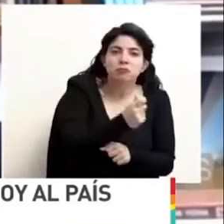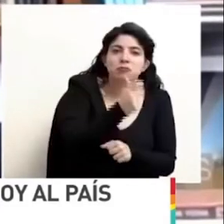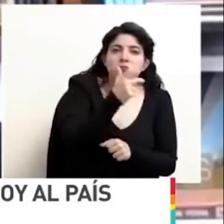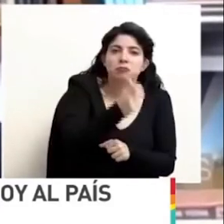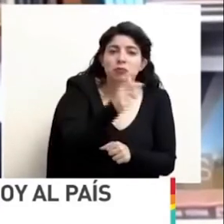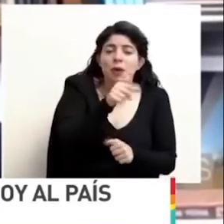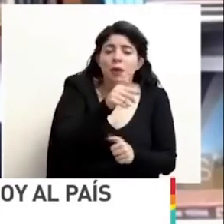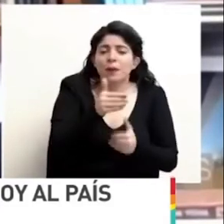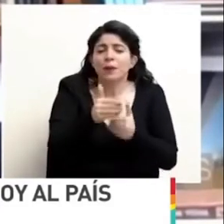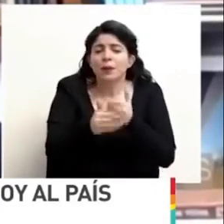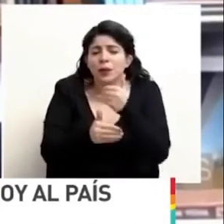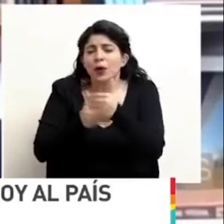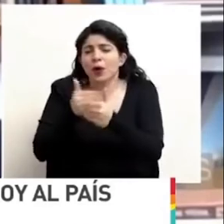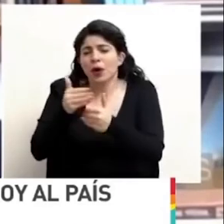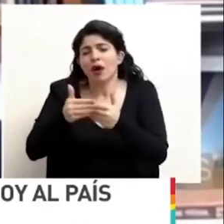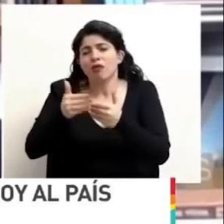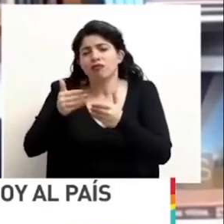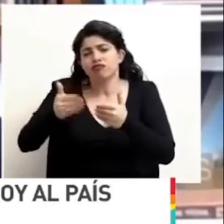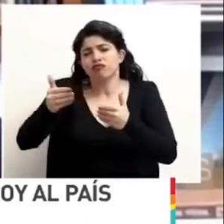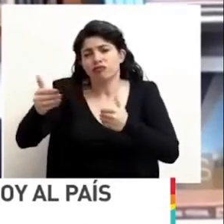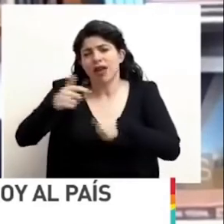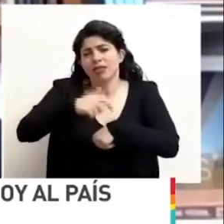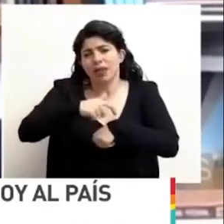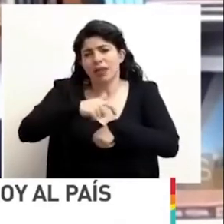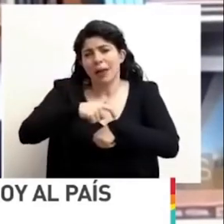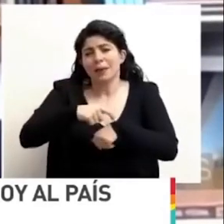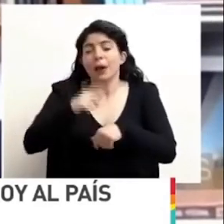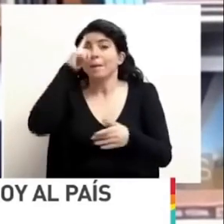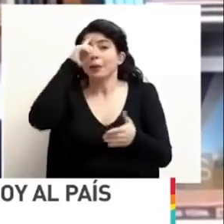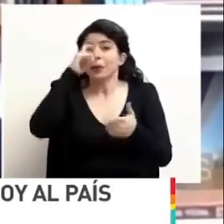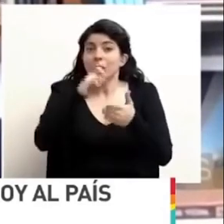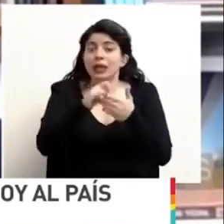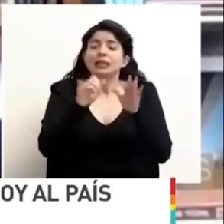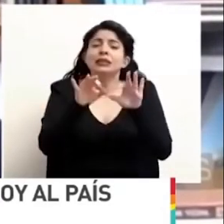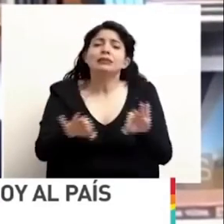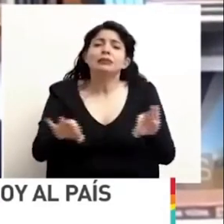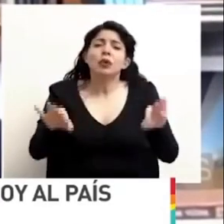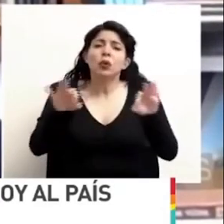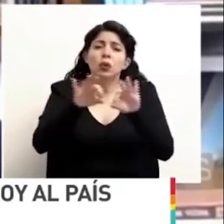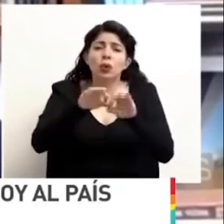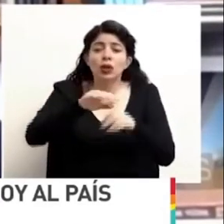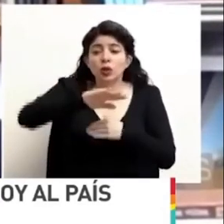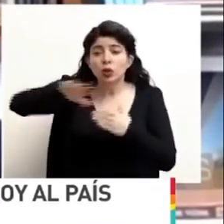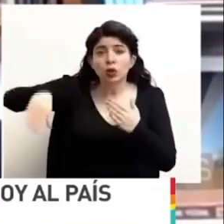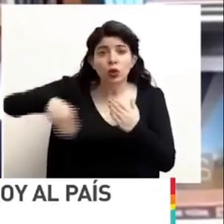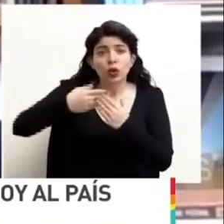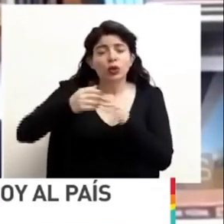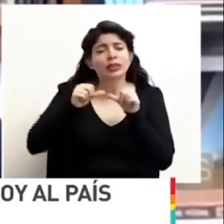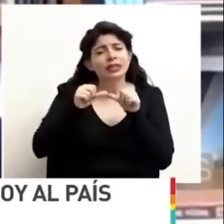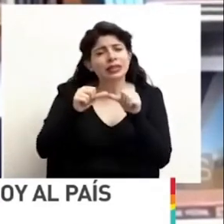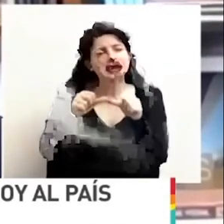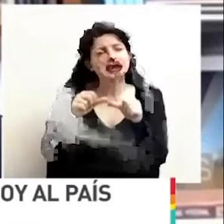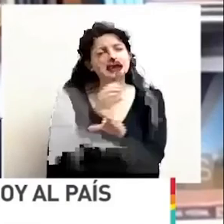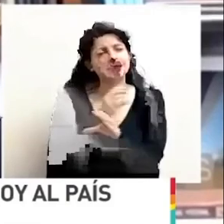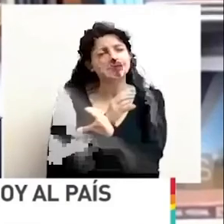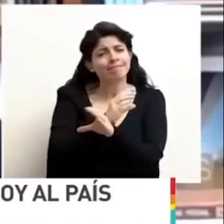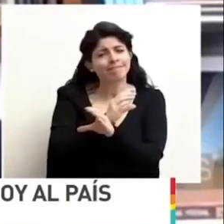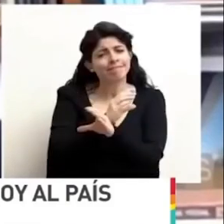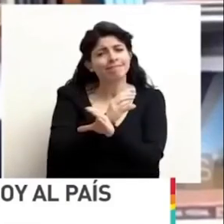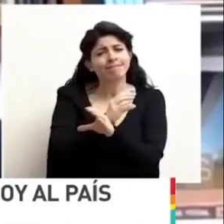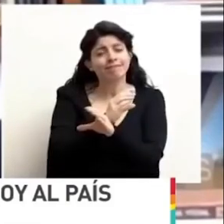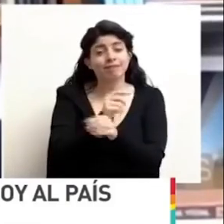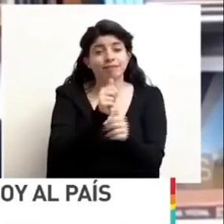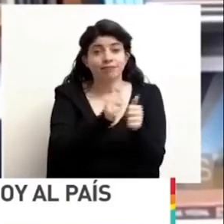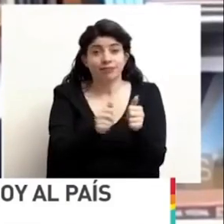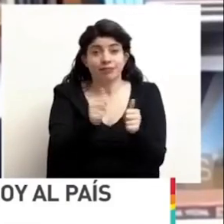todo este proceso de vacunación. Por lo tanto, es importante que nos sigamos cuidando y serán las